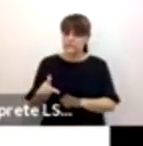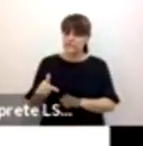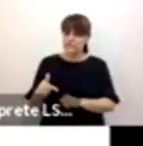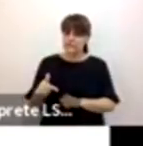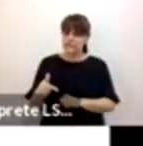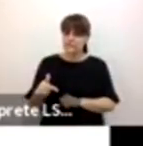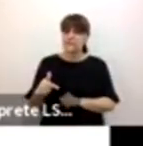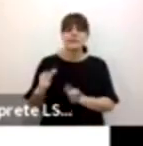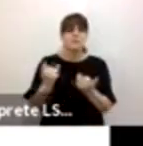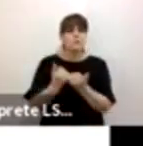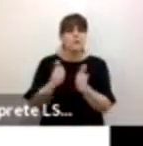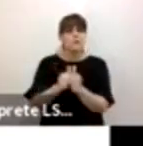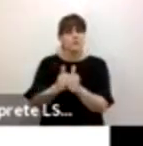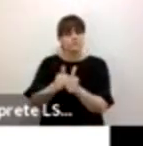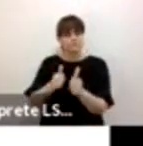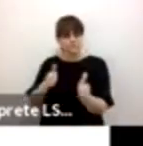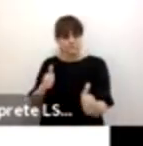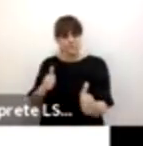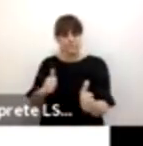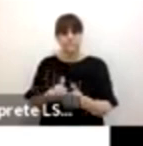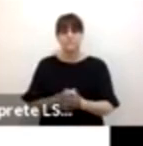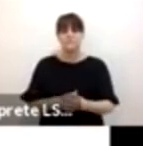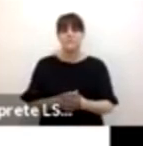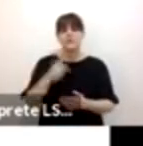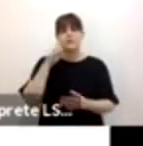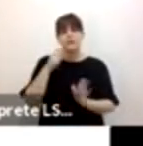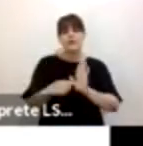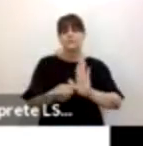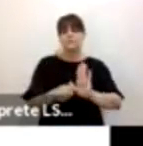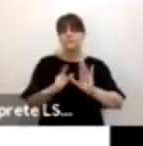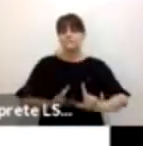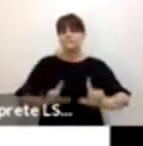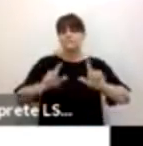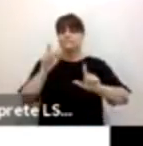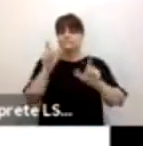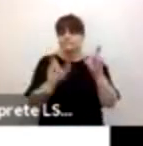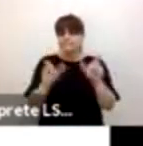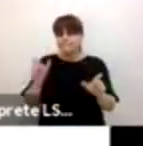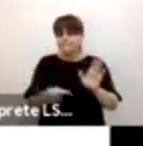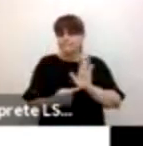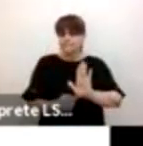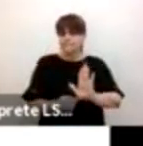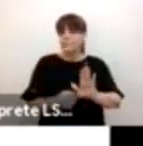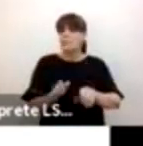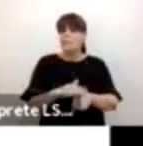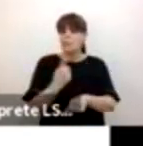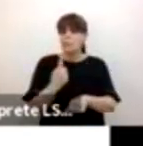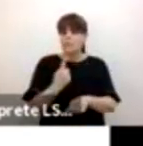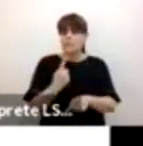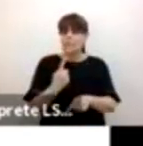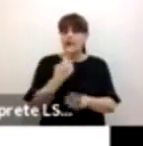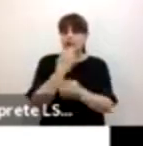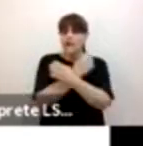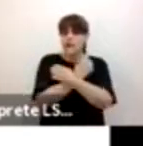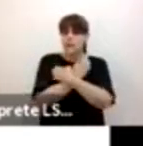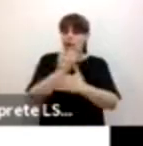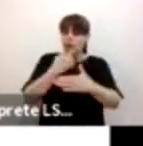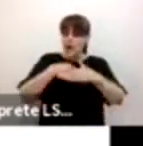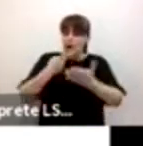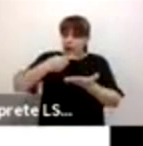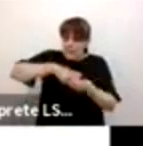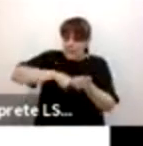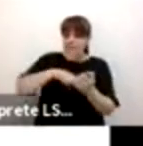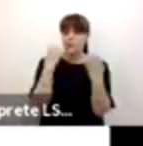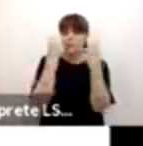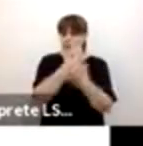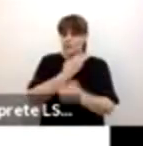rezago. Esto, quise poner esta gráfica porque en materia de educación escolarizada, si bien podemos ver estas